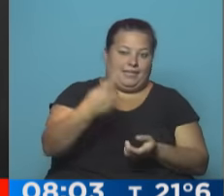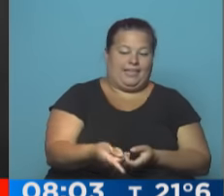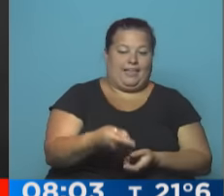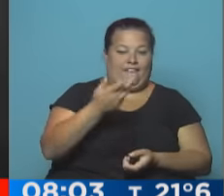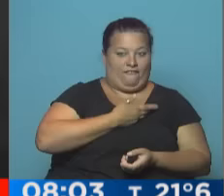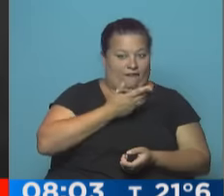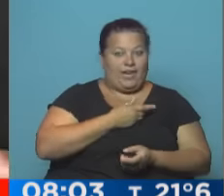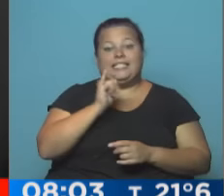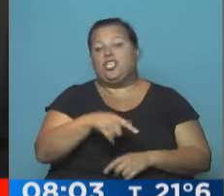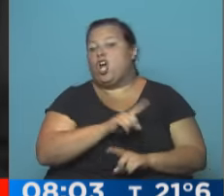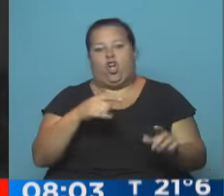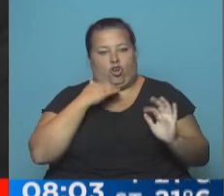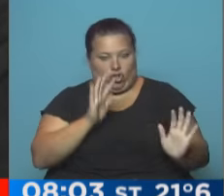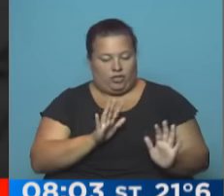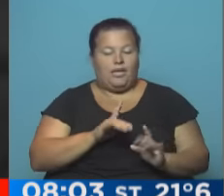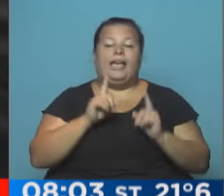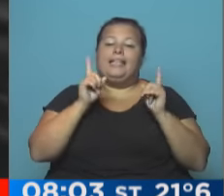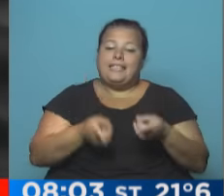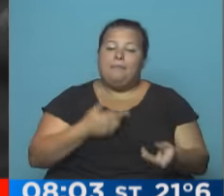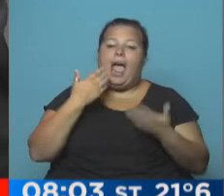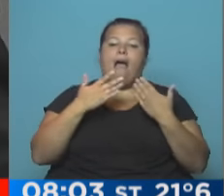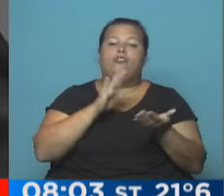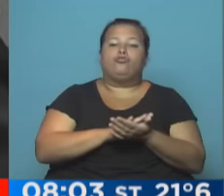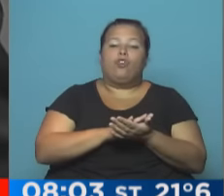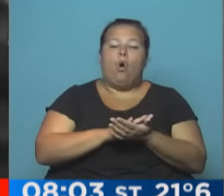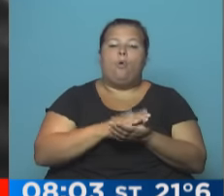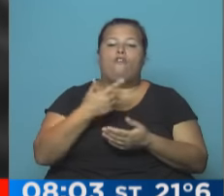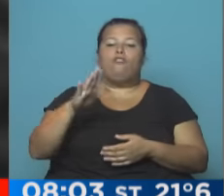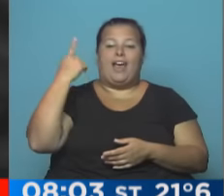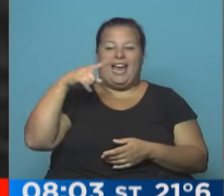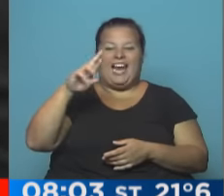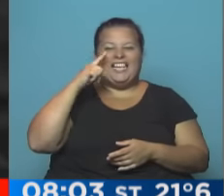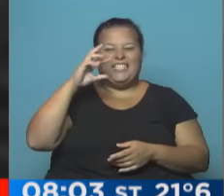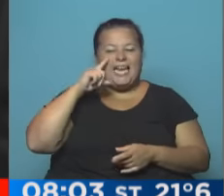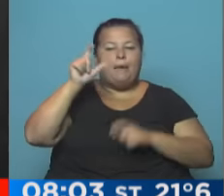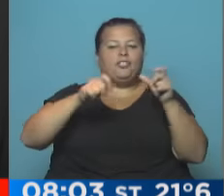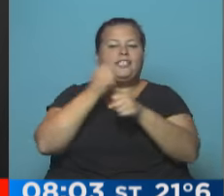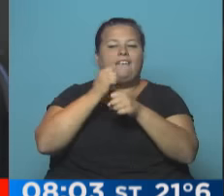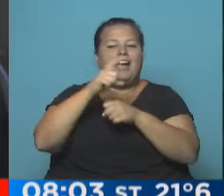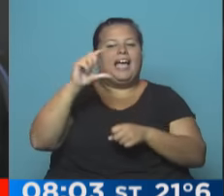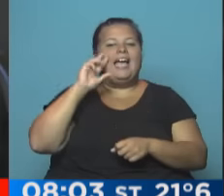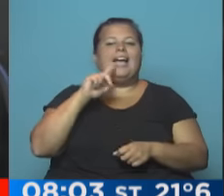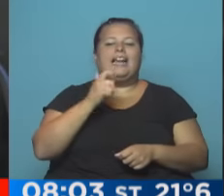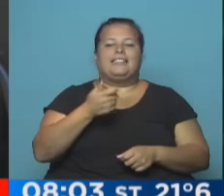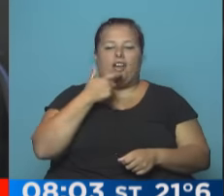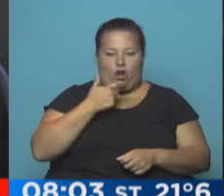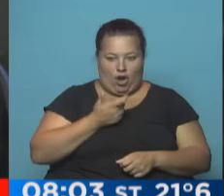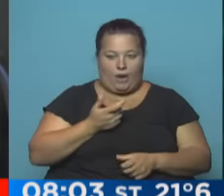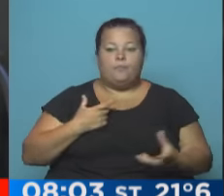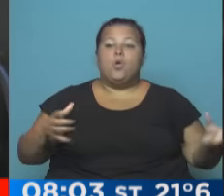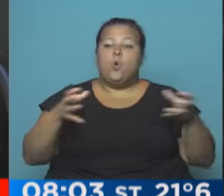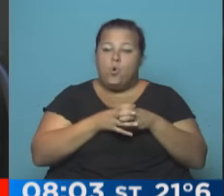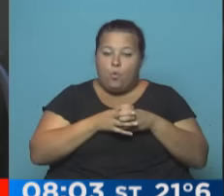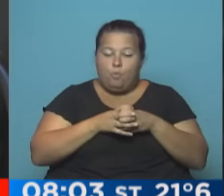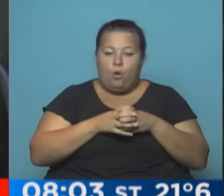de febrero o no. También se refirieron a lo ocurrido allí en la Richir y con los trabajadores de Cresta Roja. El bloque ha decidido